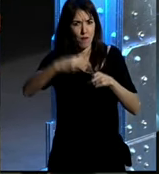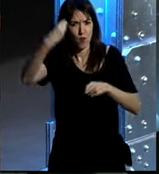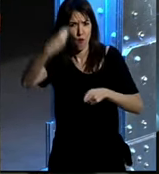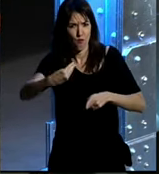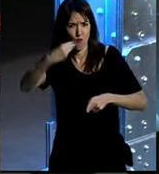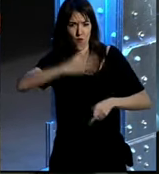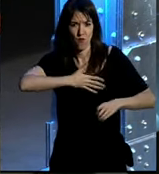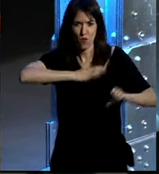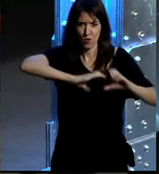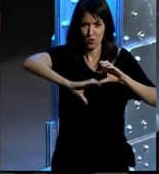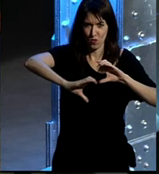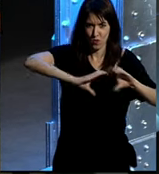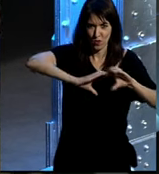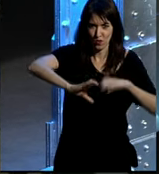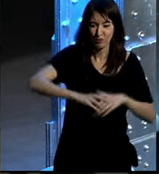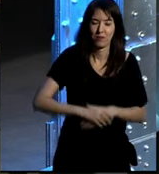comunicación